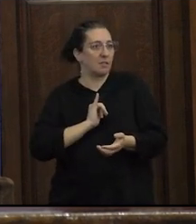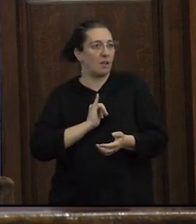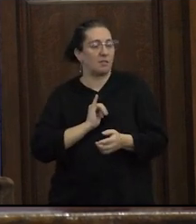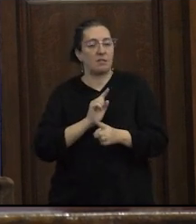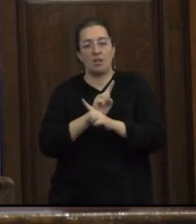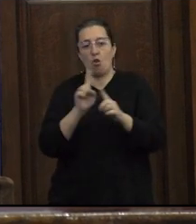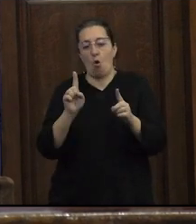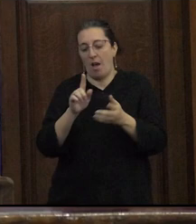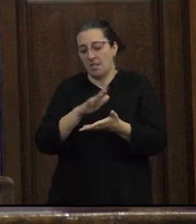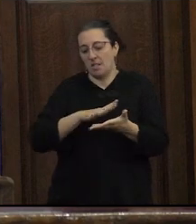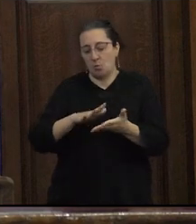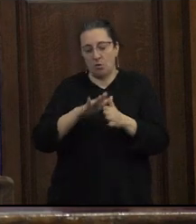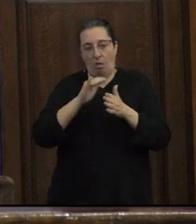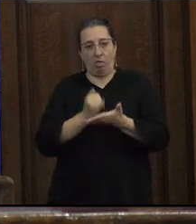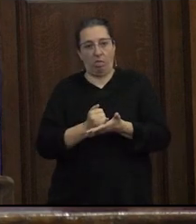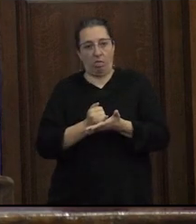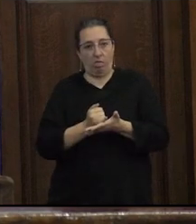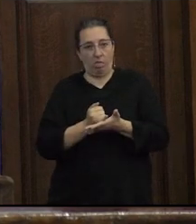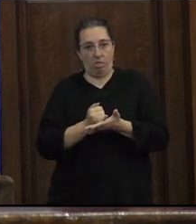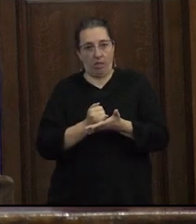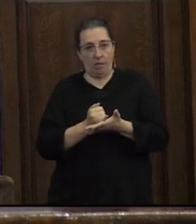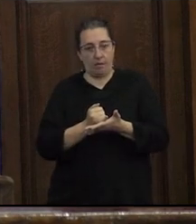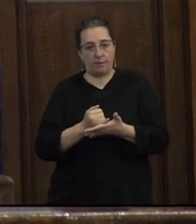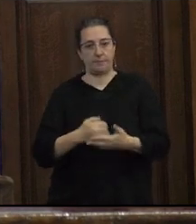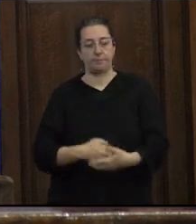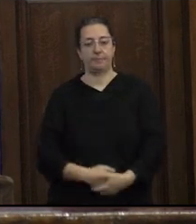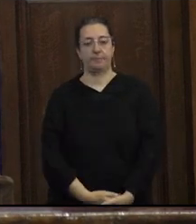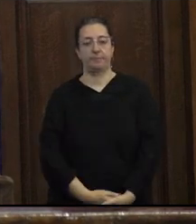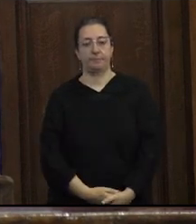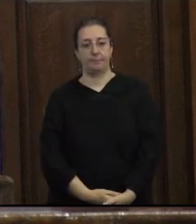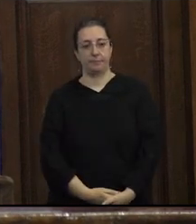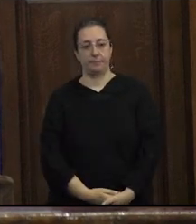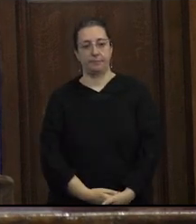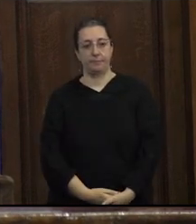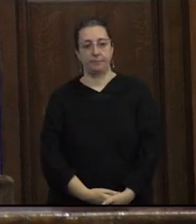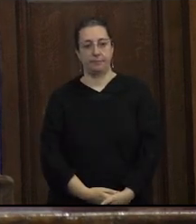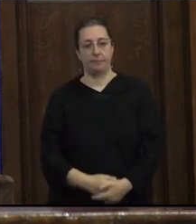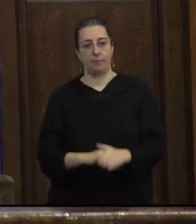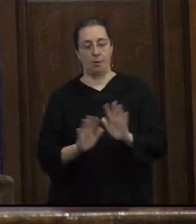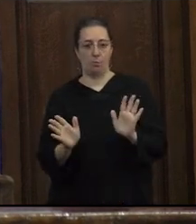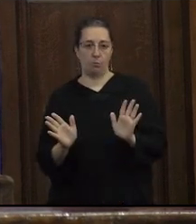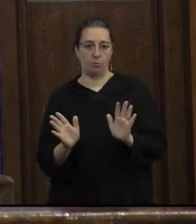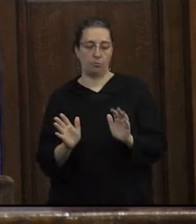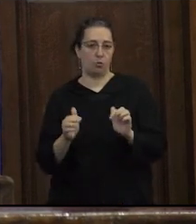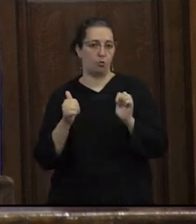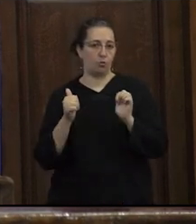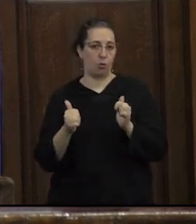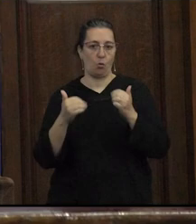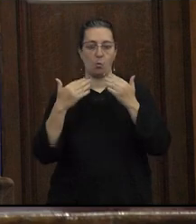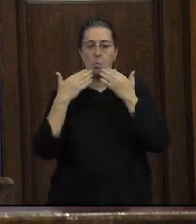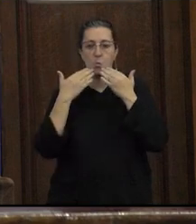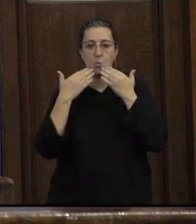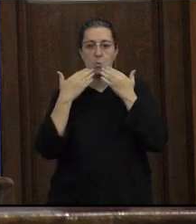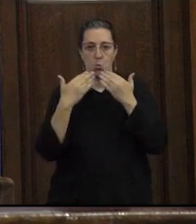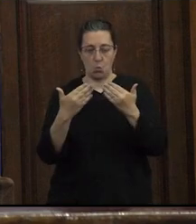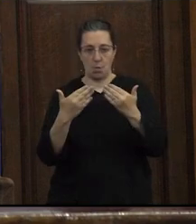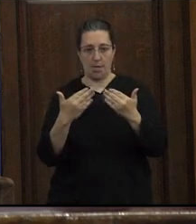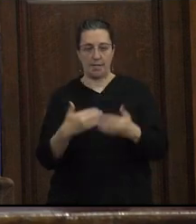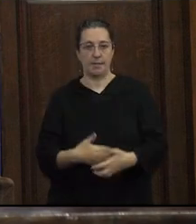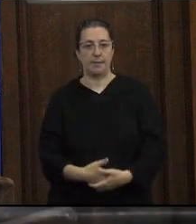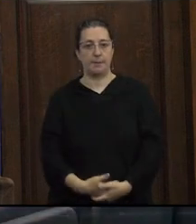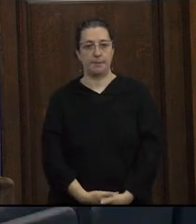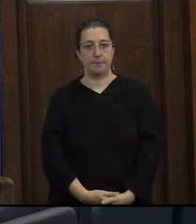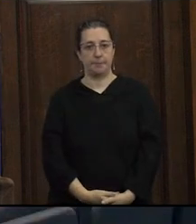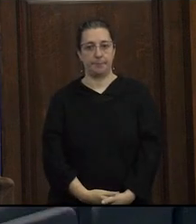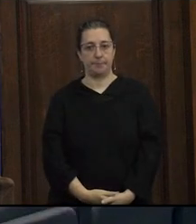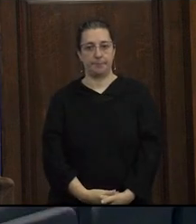que a estados e identidades firmemente establecidas eso es todo muchas gracias por la atención